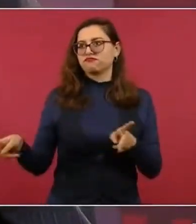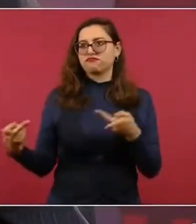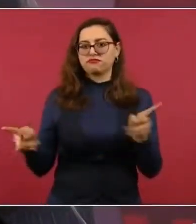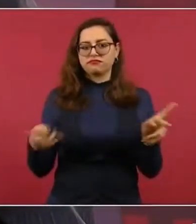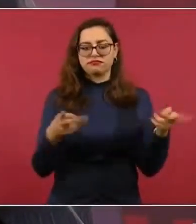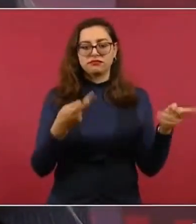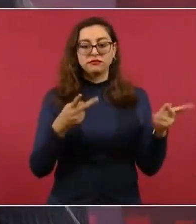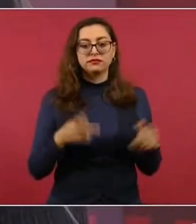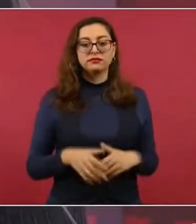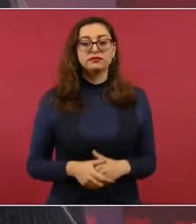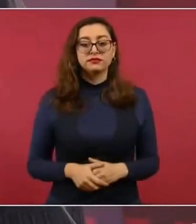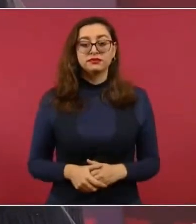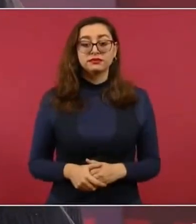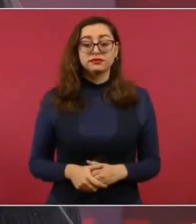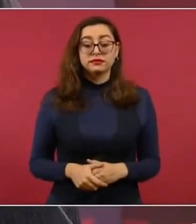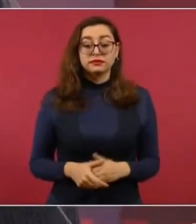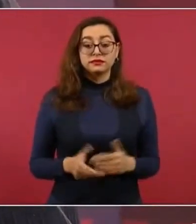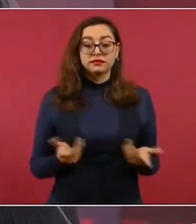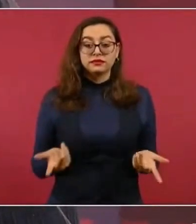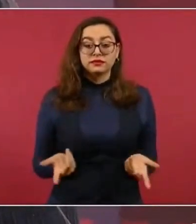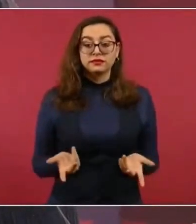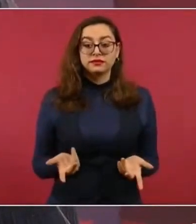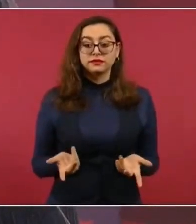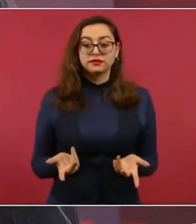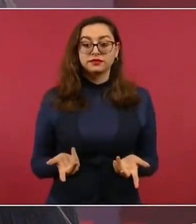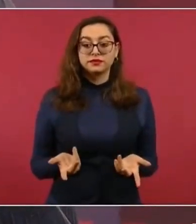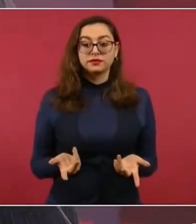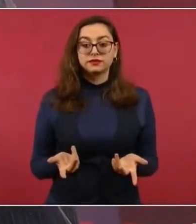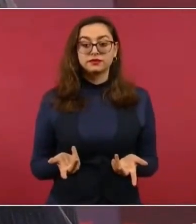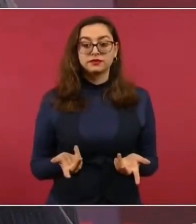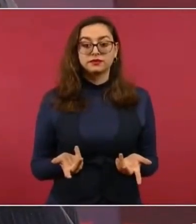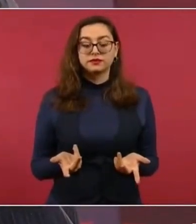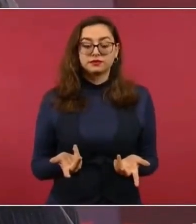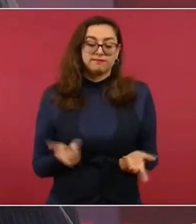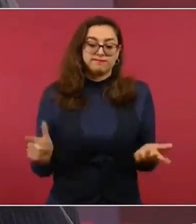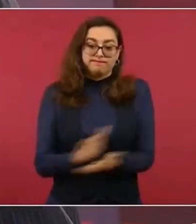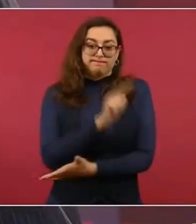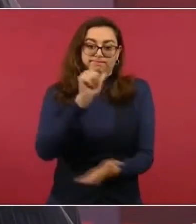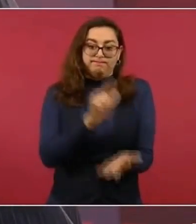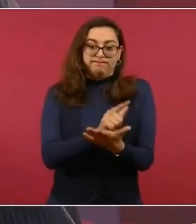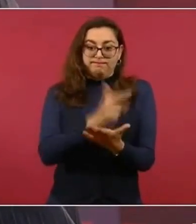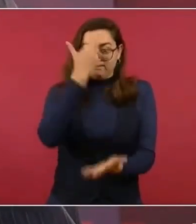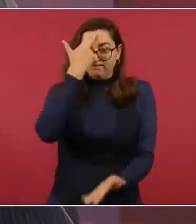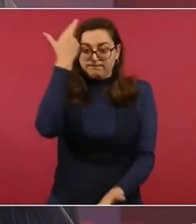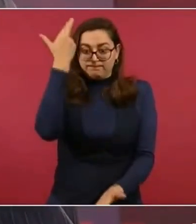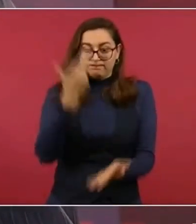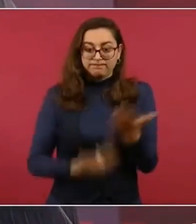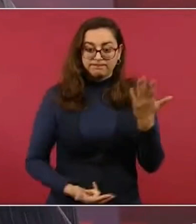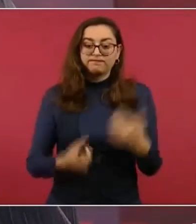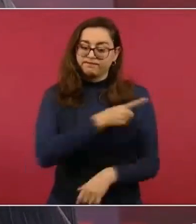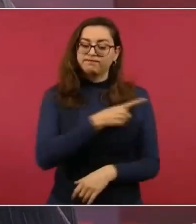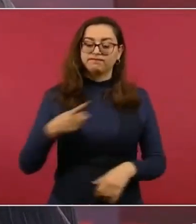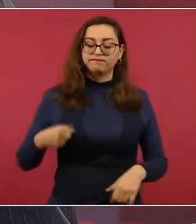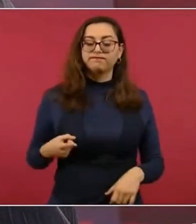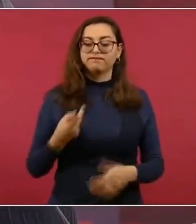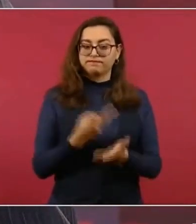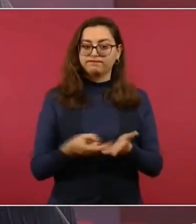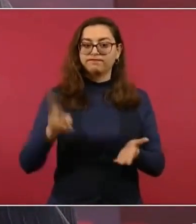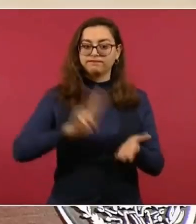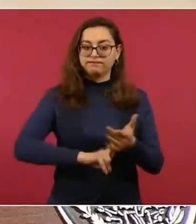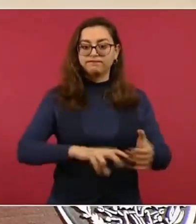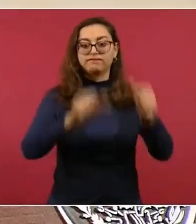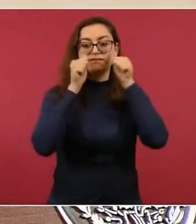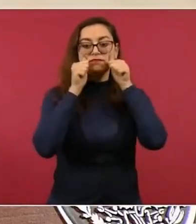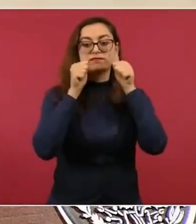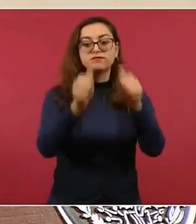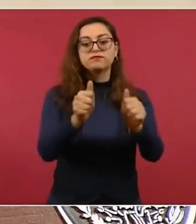informal, entonces, ilegal. Se está tratando este asunto. Yo hago un